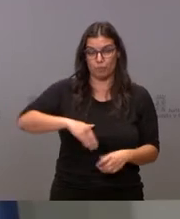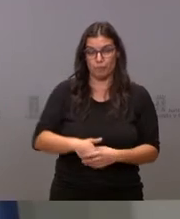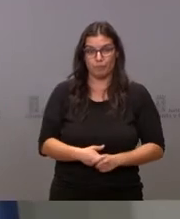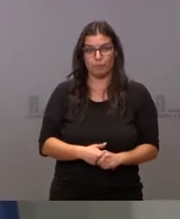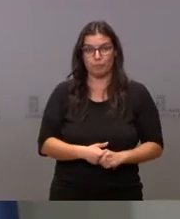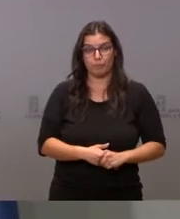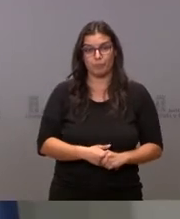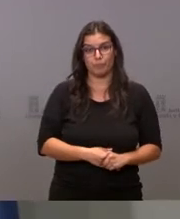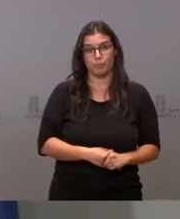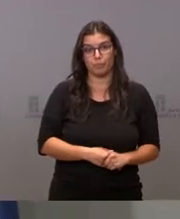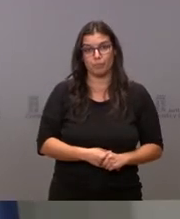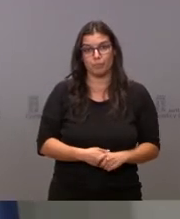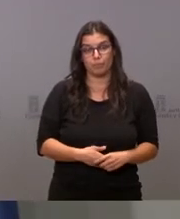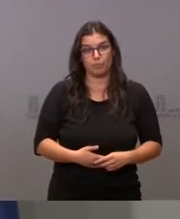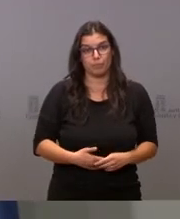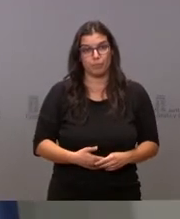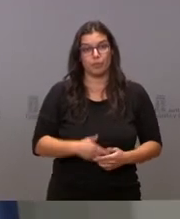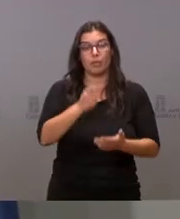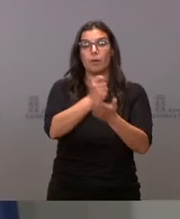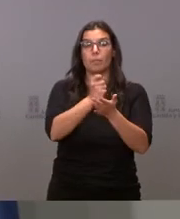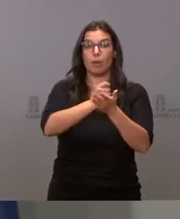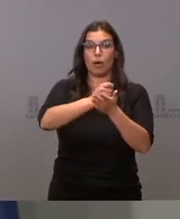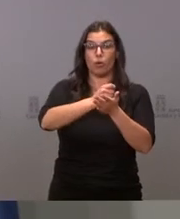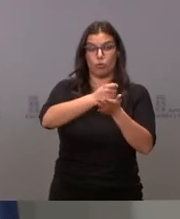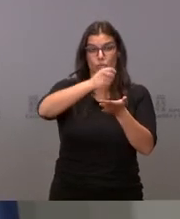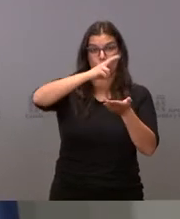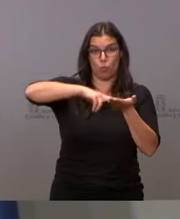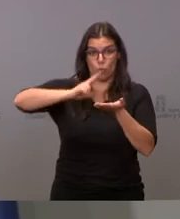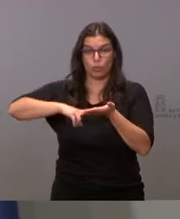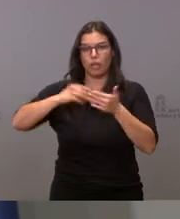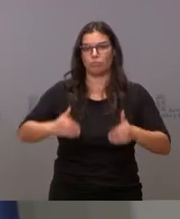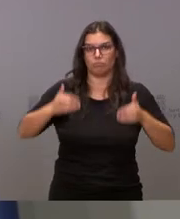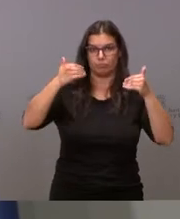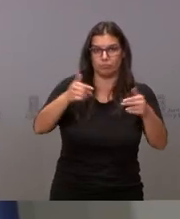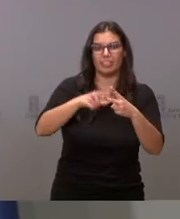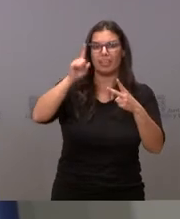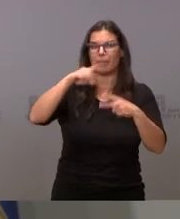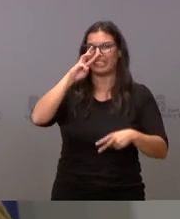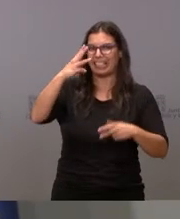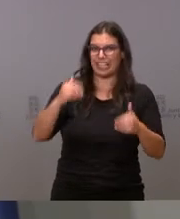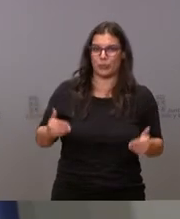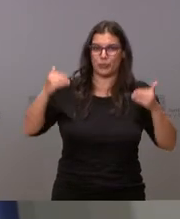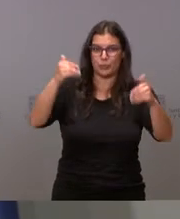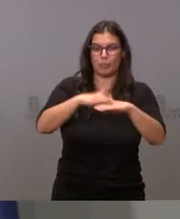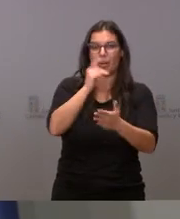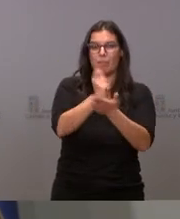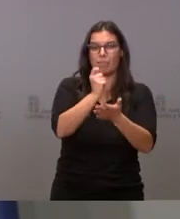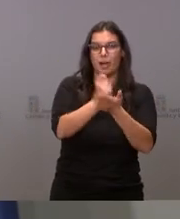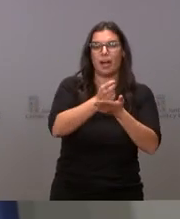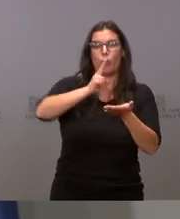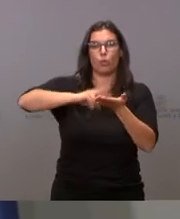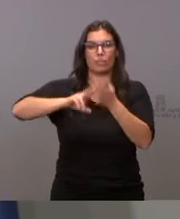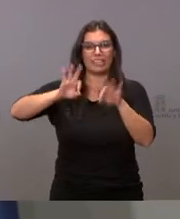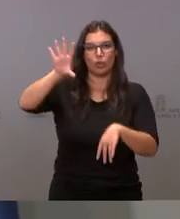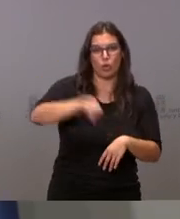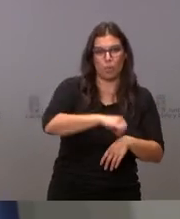Hemos aplazado el pago de cuotas. Hemos puesto una moratoria durante tres años en el pago de las cuotas de compra que